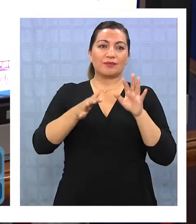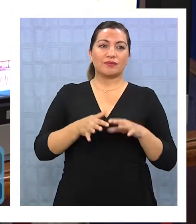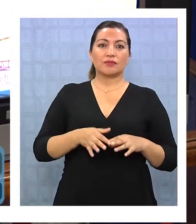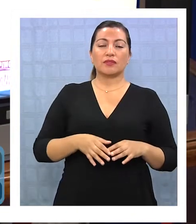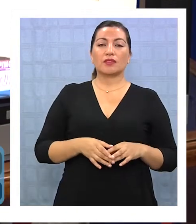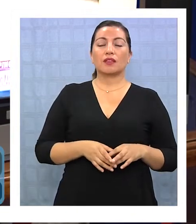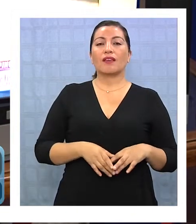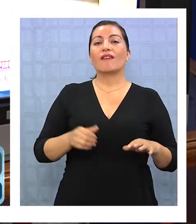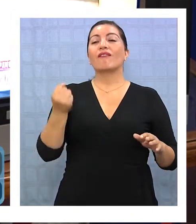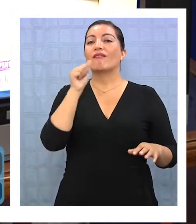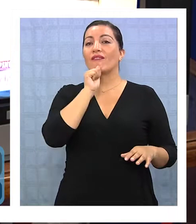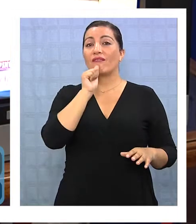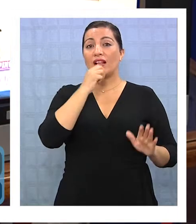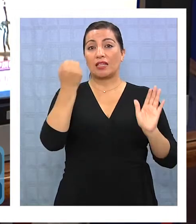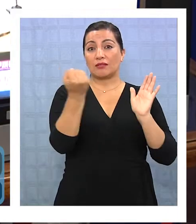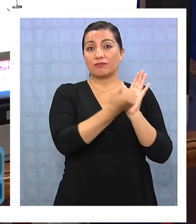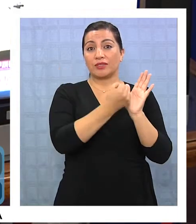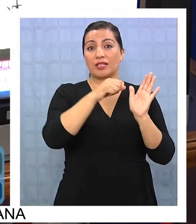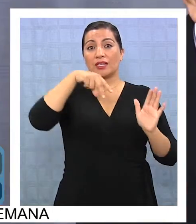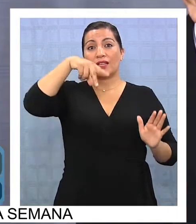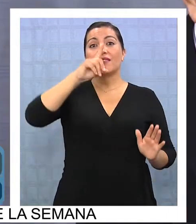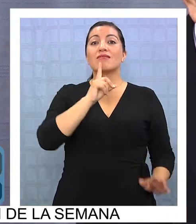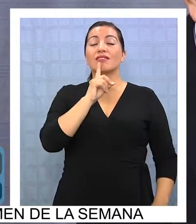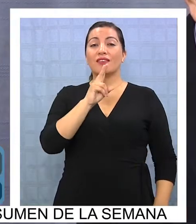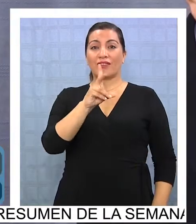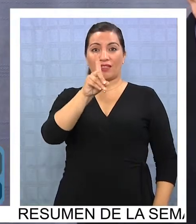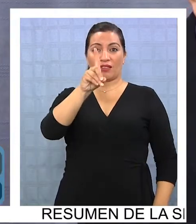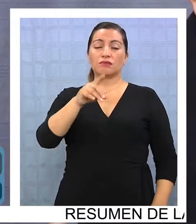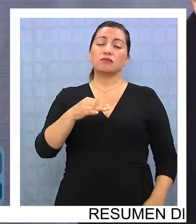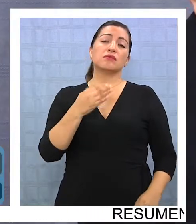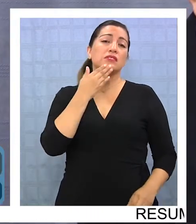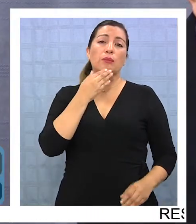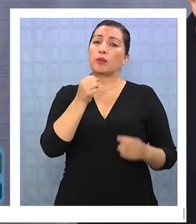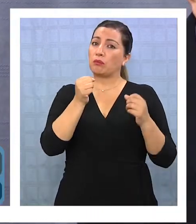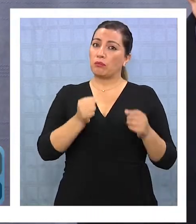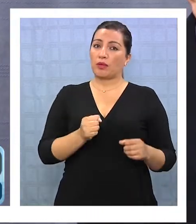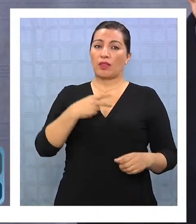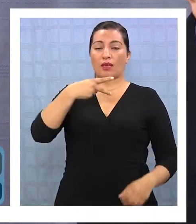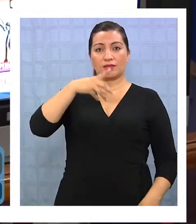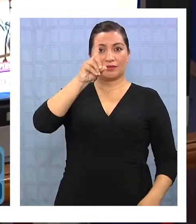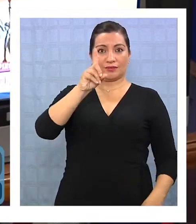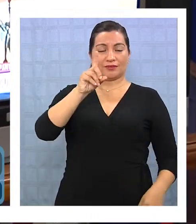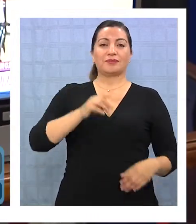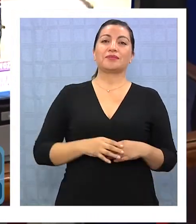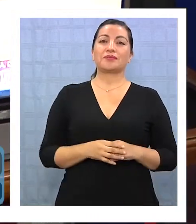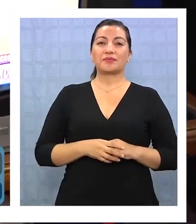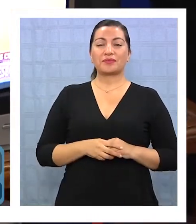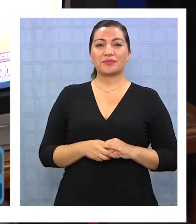norma TVD con un decodificador pueden captar la señal HD.